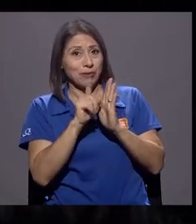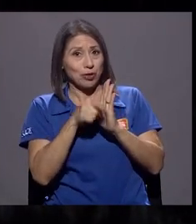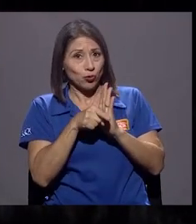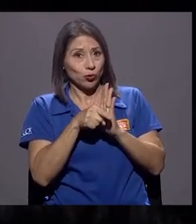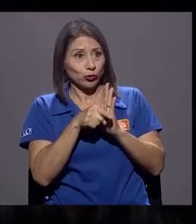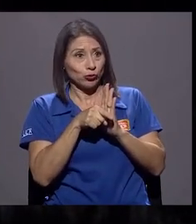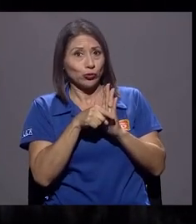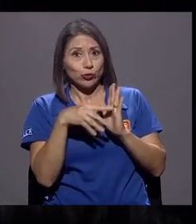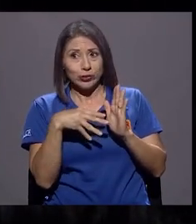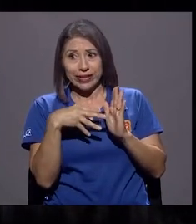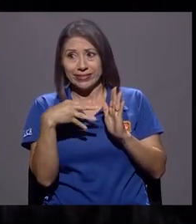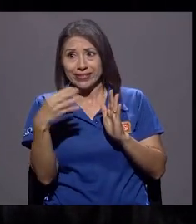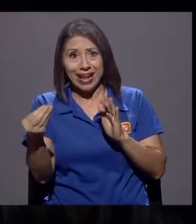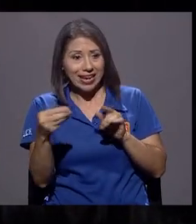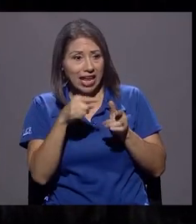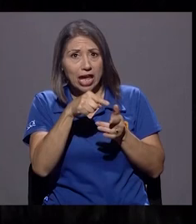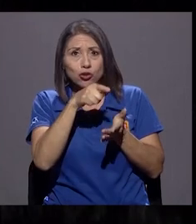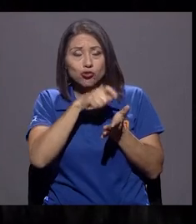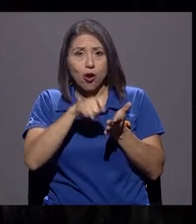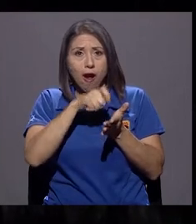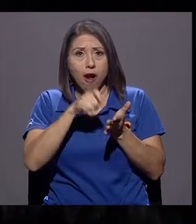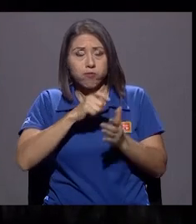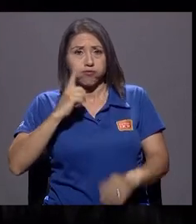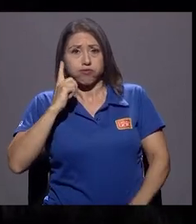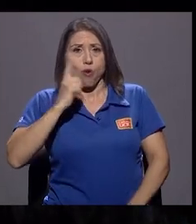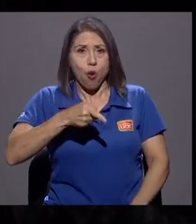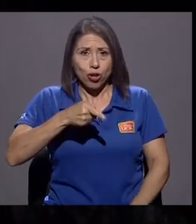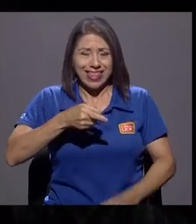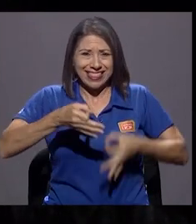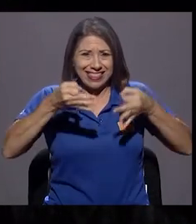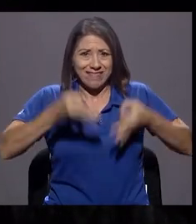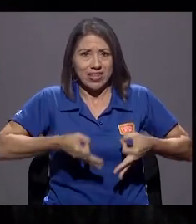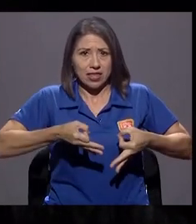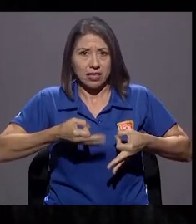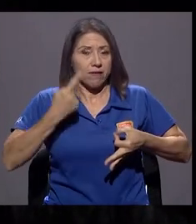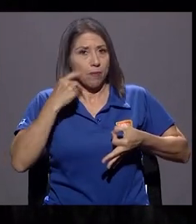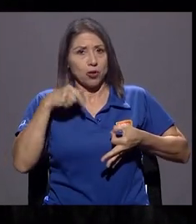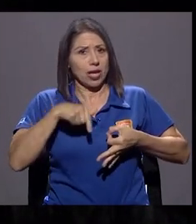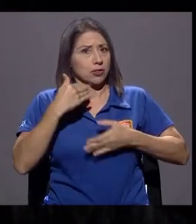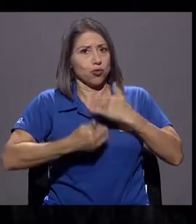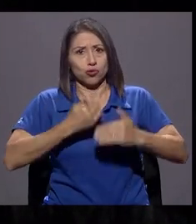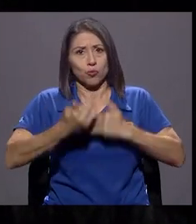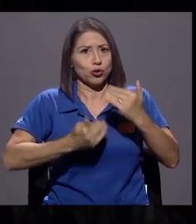emiten una orden definitiva, porque esto no es un proceso tan fácil.